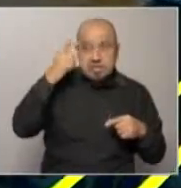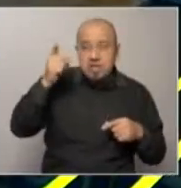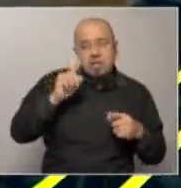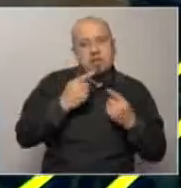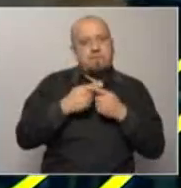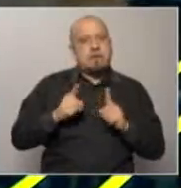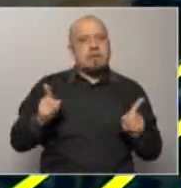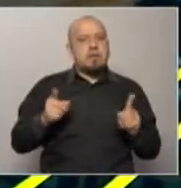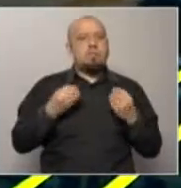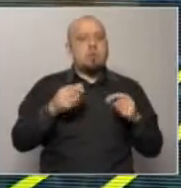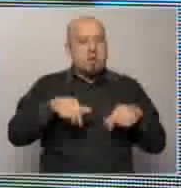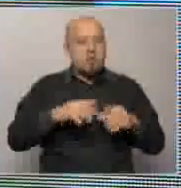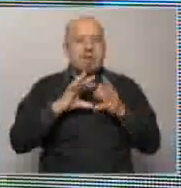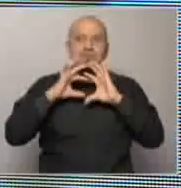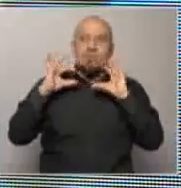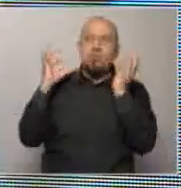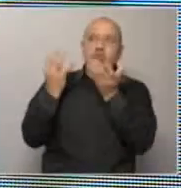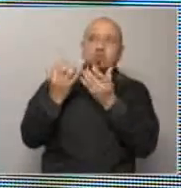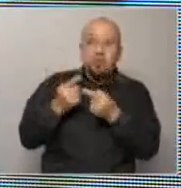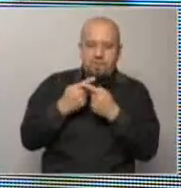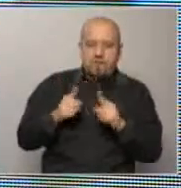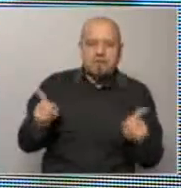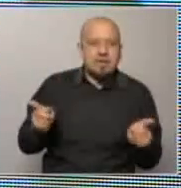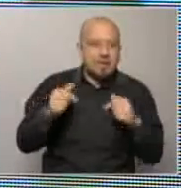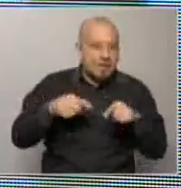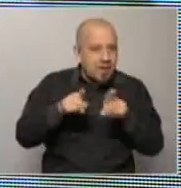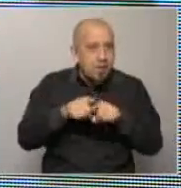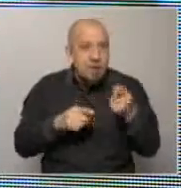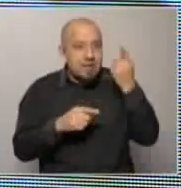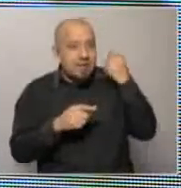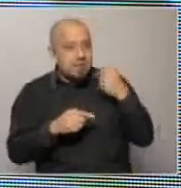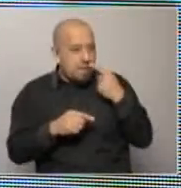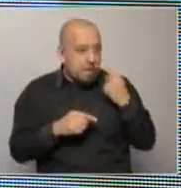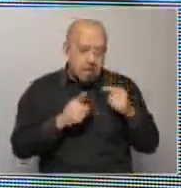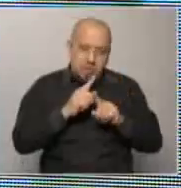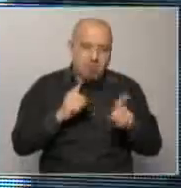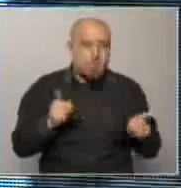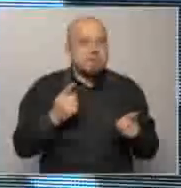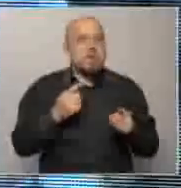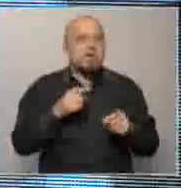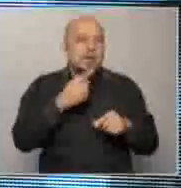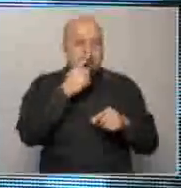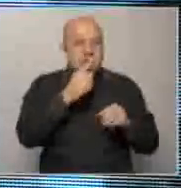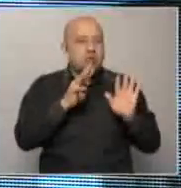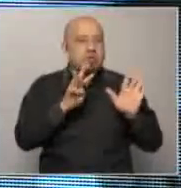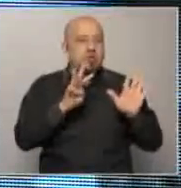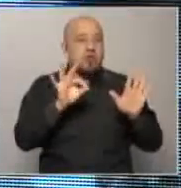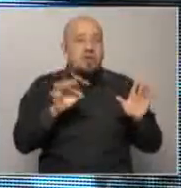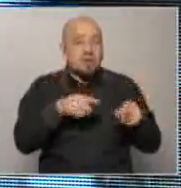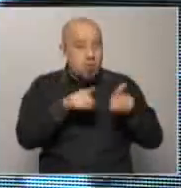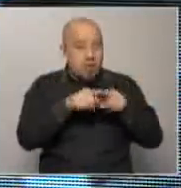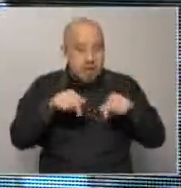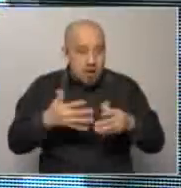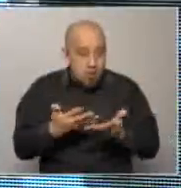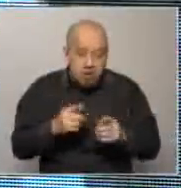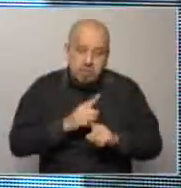otras cosas, el mundo es distinto. Y ya se vio que, bueno, algunas de las recetas de los 90 no funcionaron. Y sí,